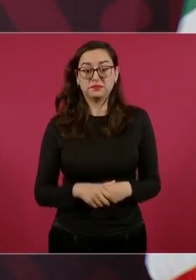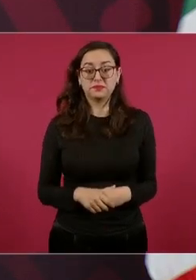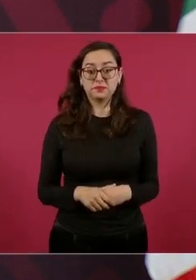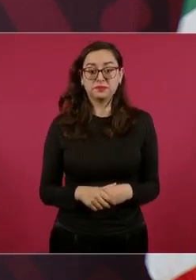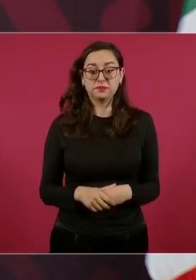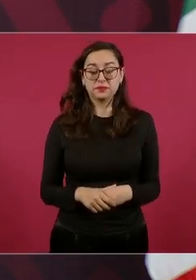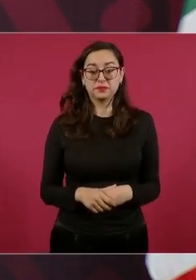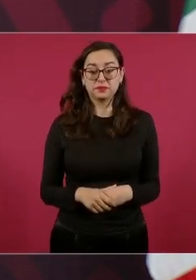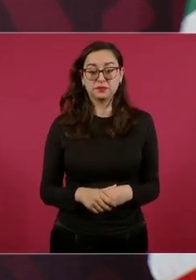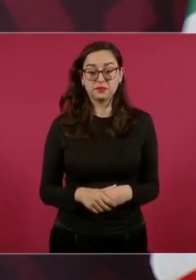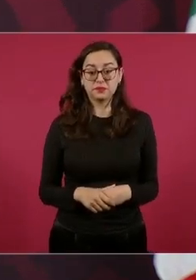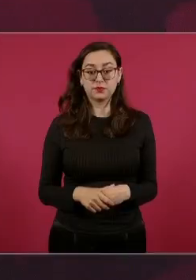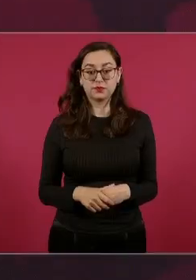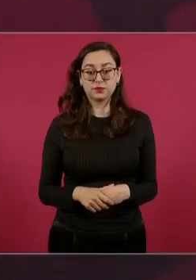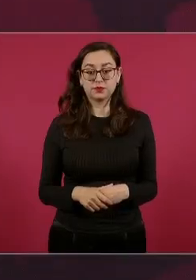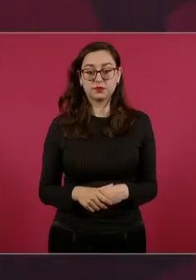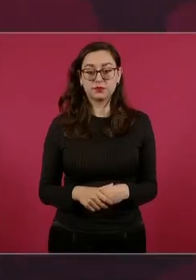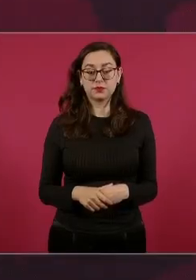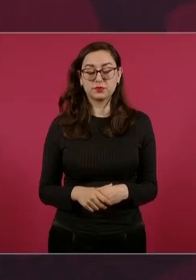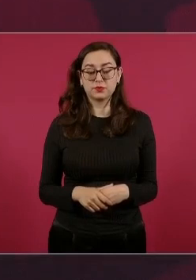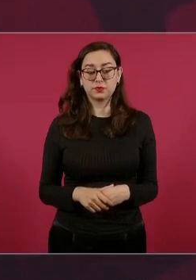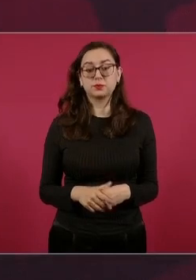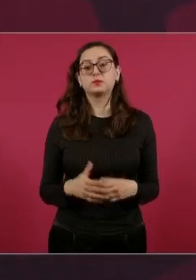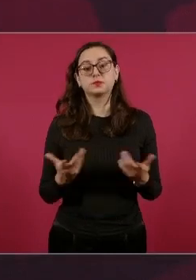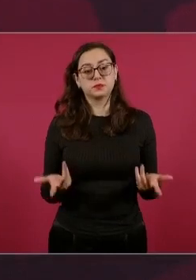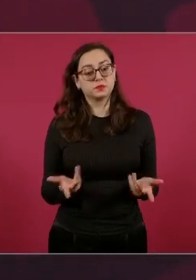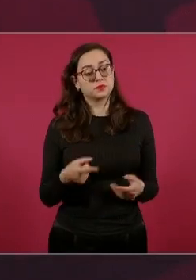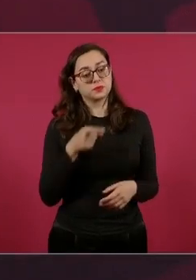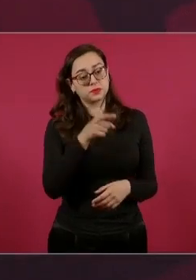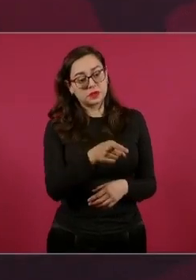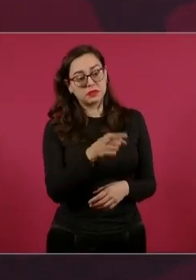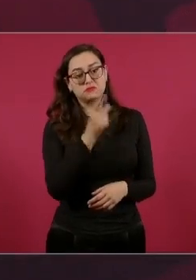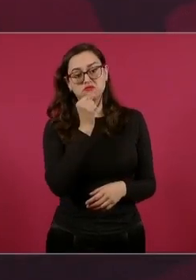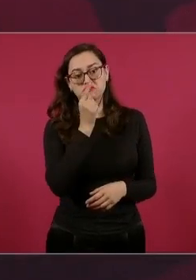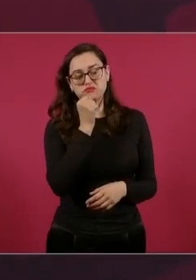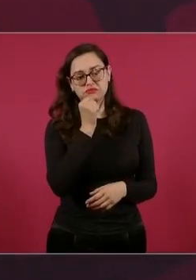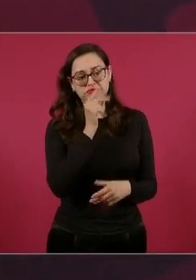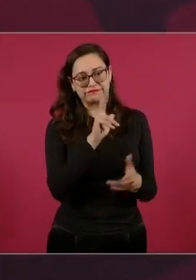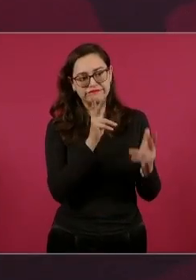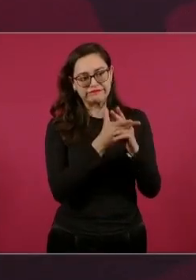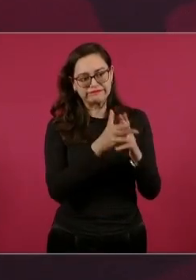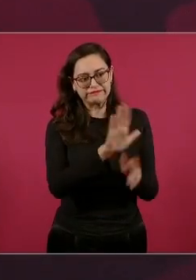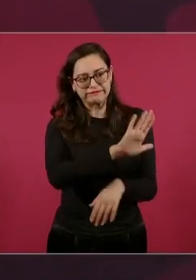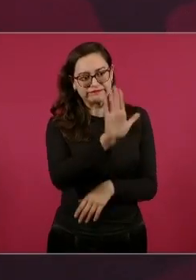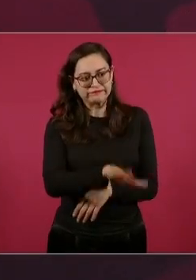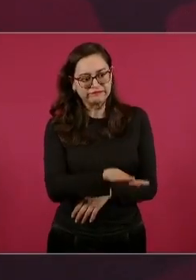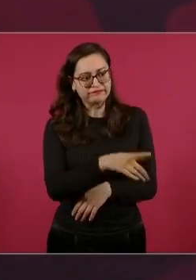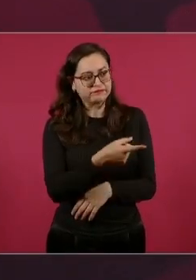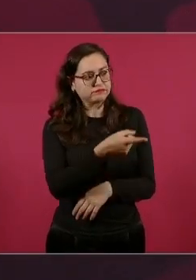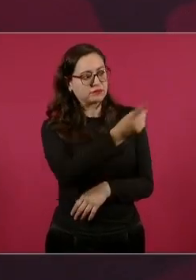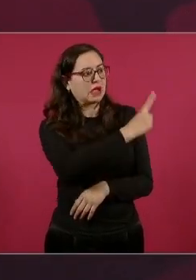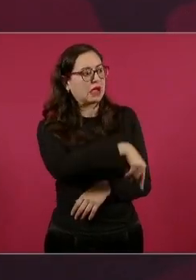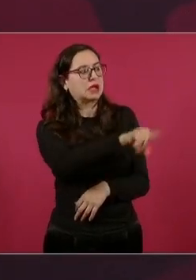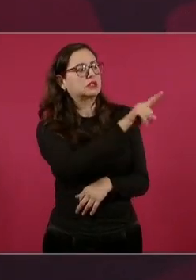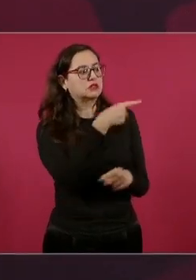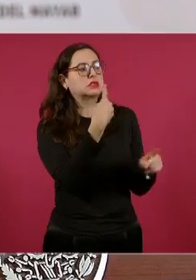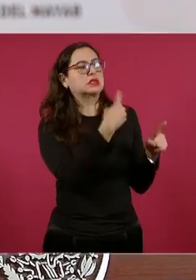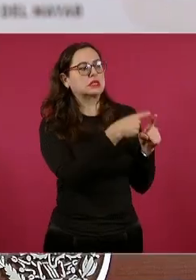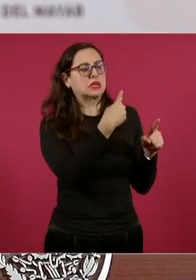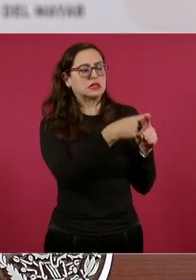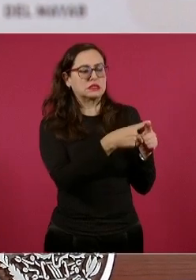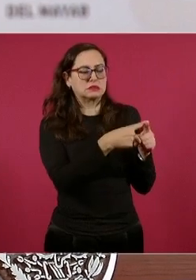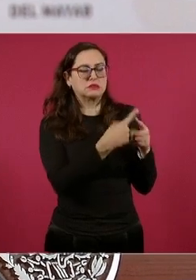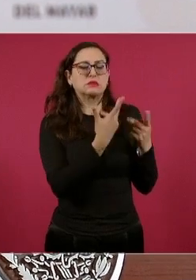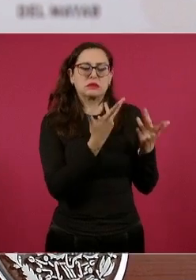Entonces, quienes hicieron esto pues tienen que